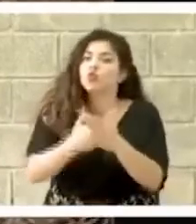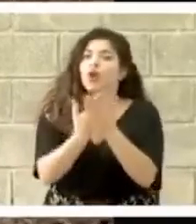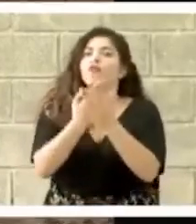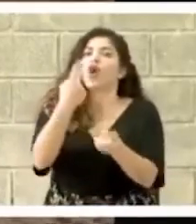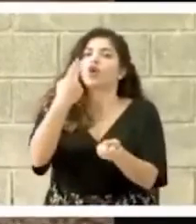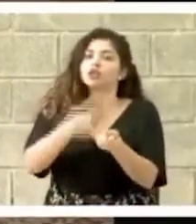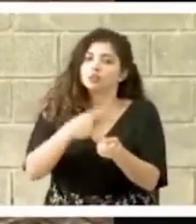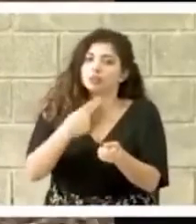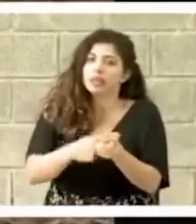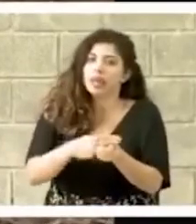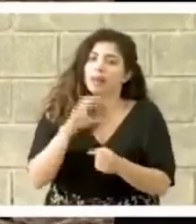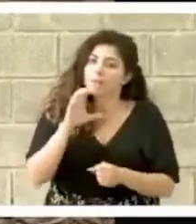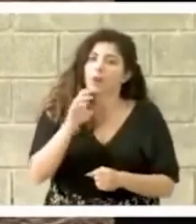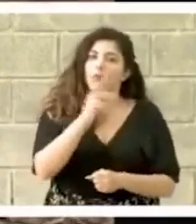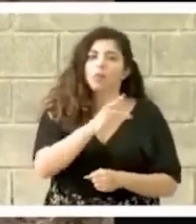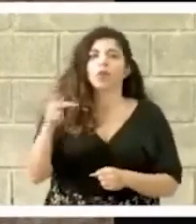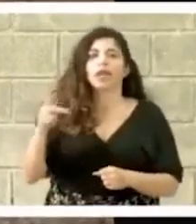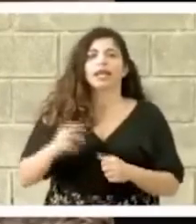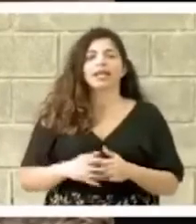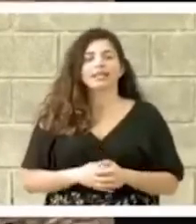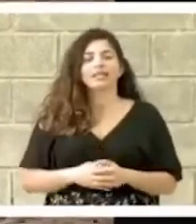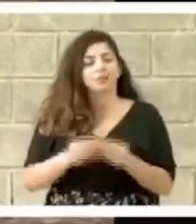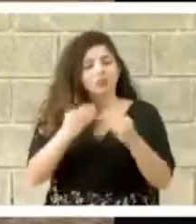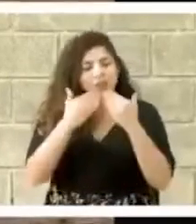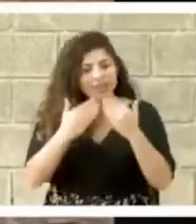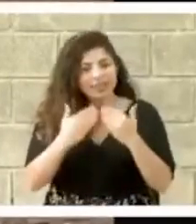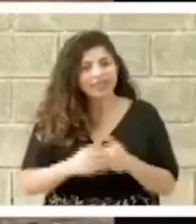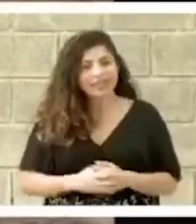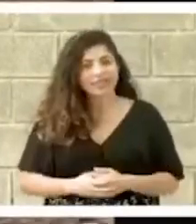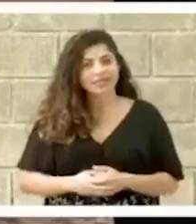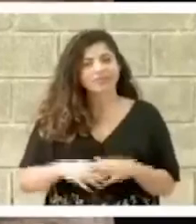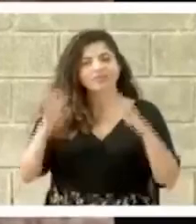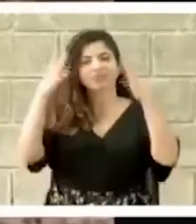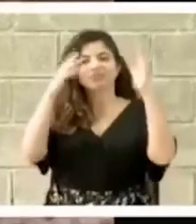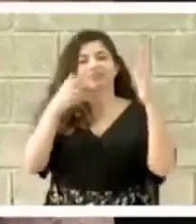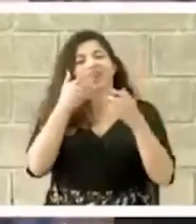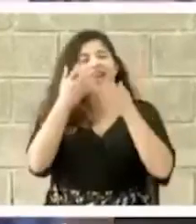hospital de Punta Arenas. Muchas gracias. Gracias.